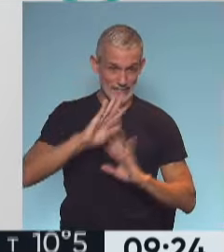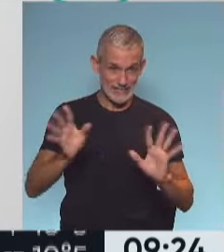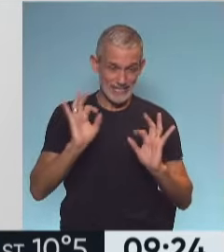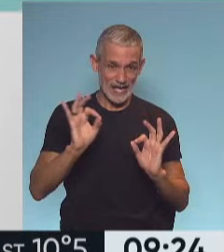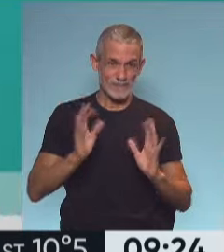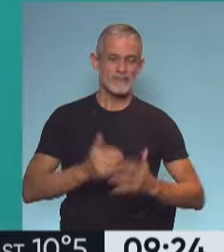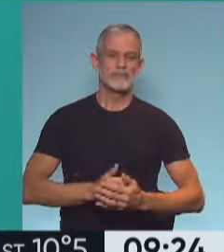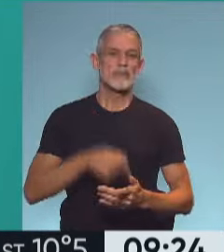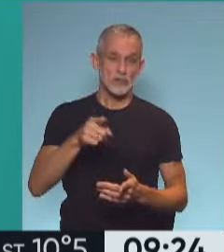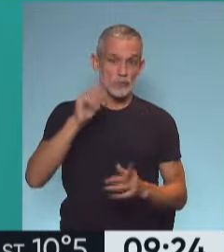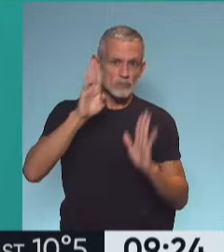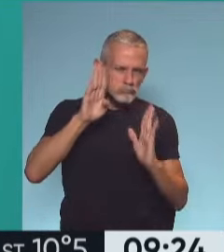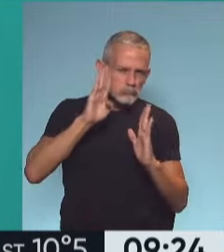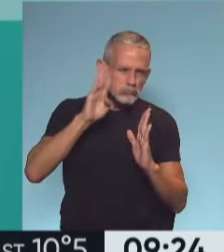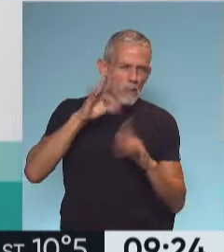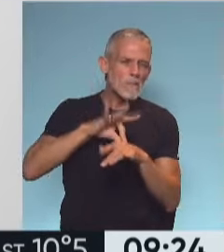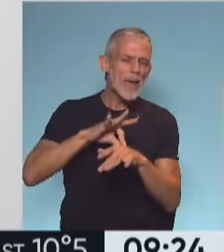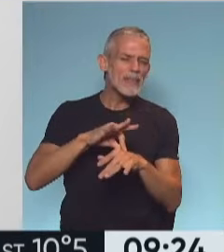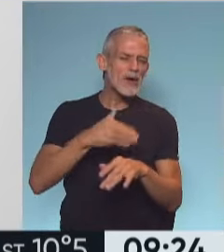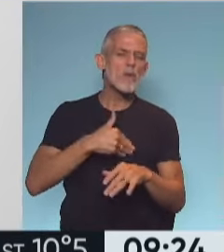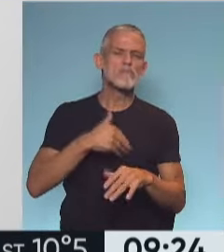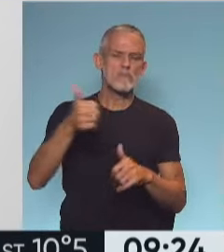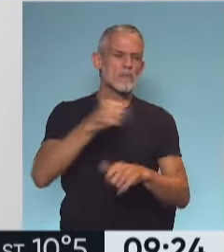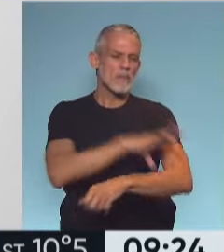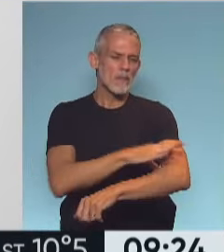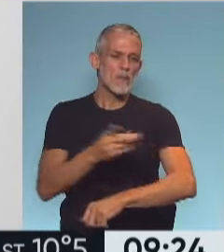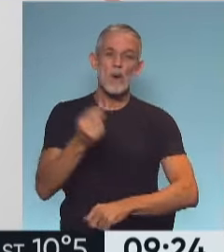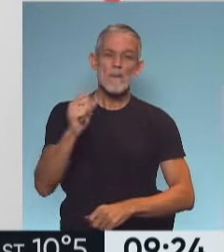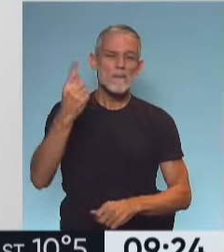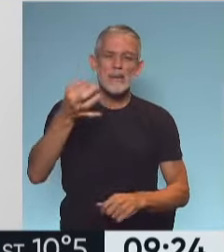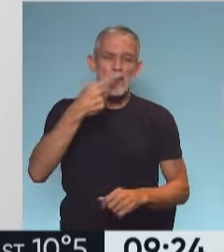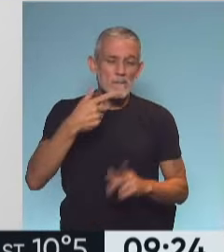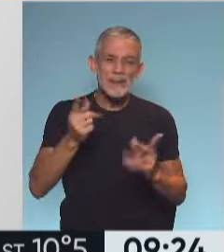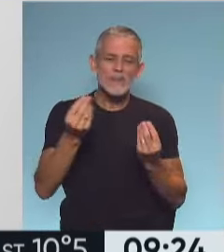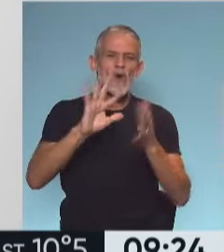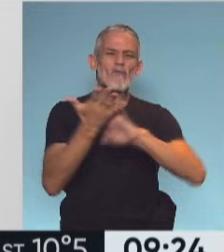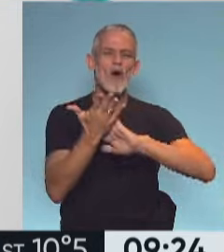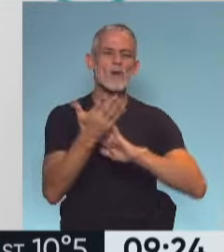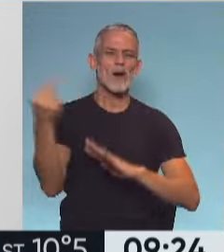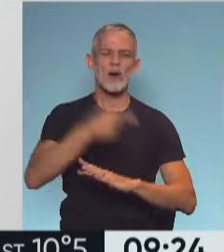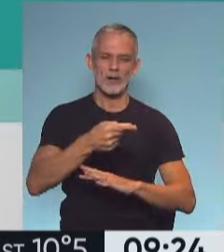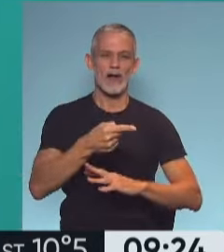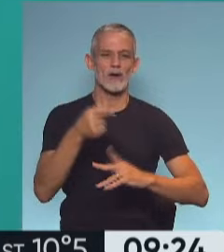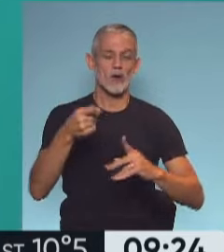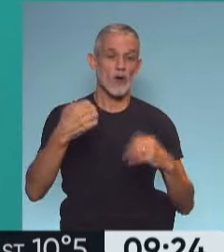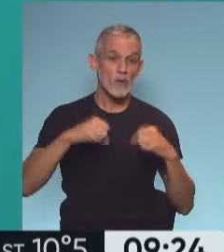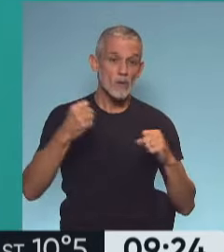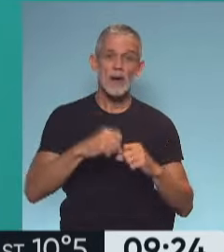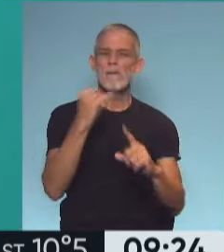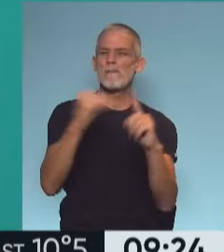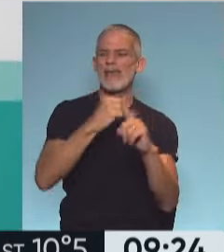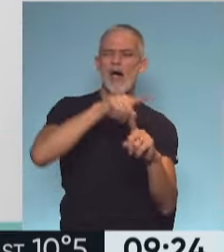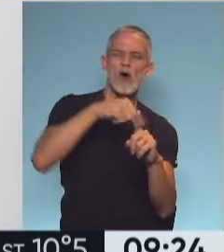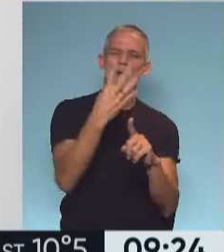es, Nati, escuché atentamente al doctor y creo que la primer pastilla que hay que tomar para combatir la hipertensión arterial es la media hora,